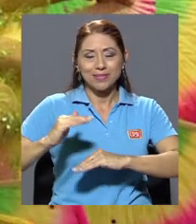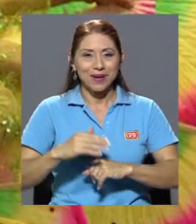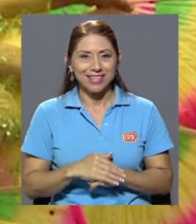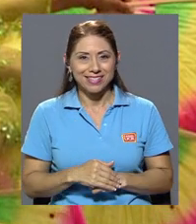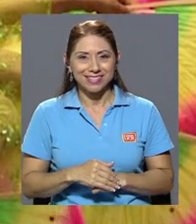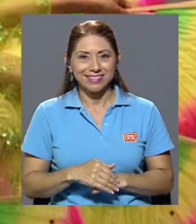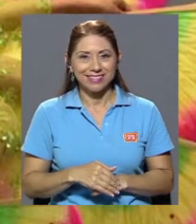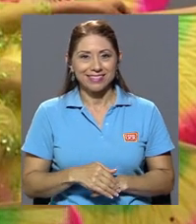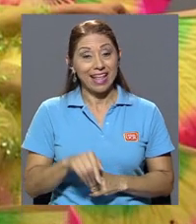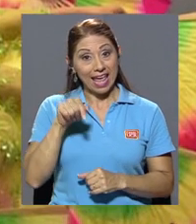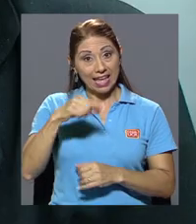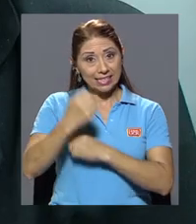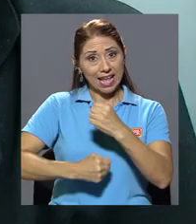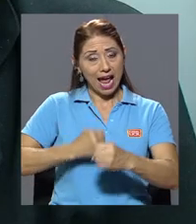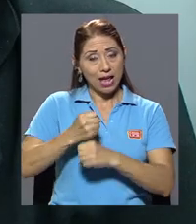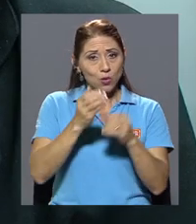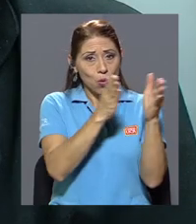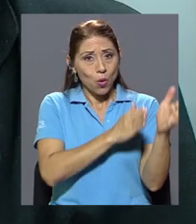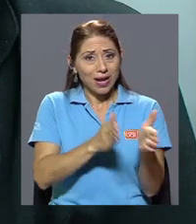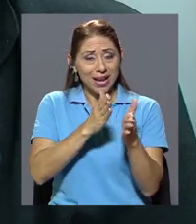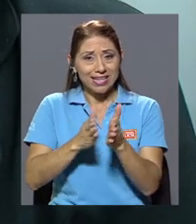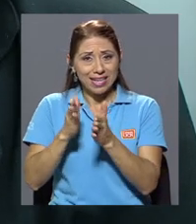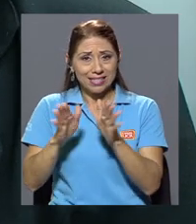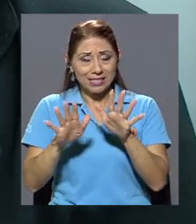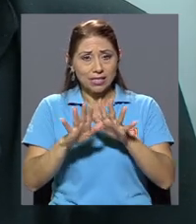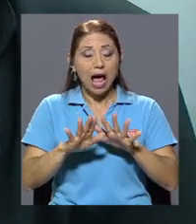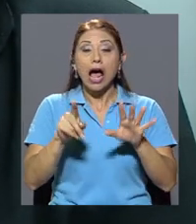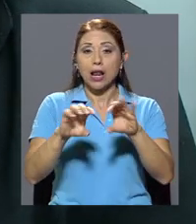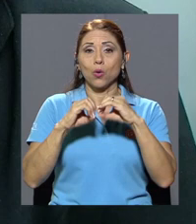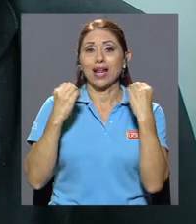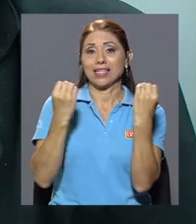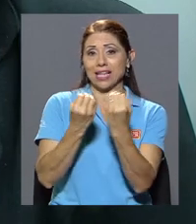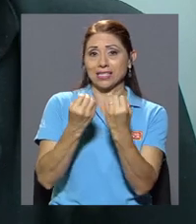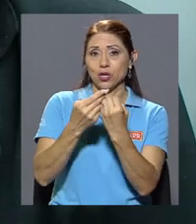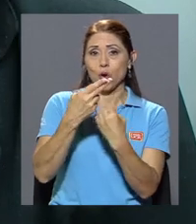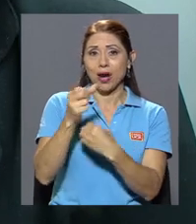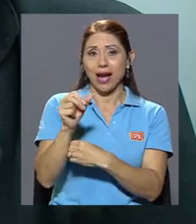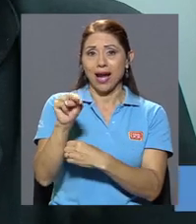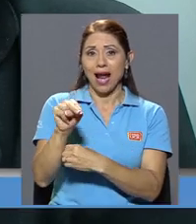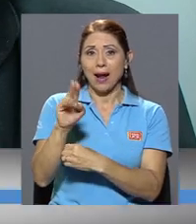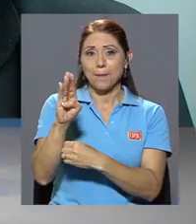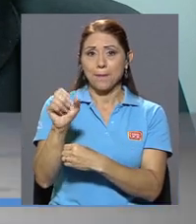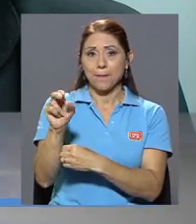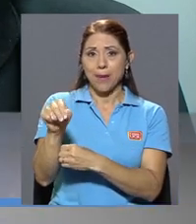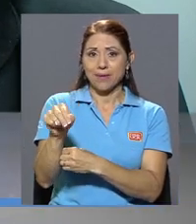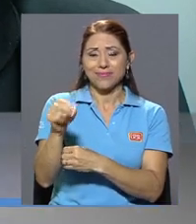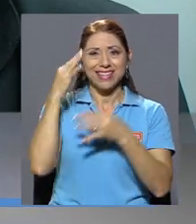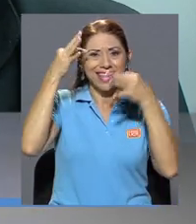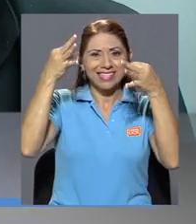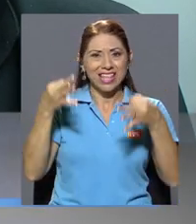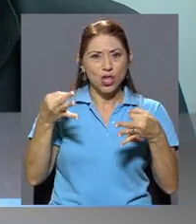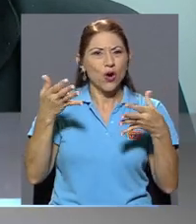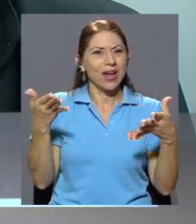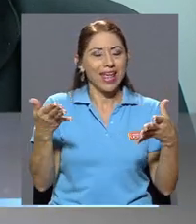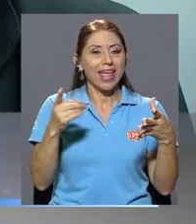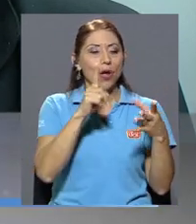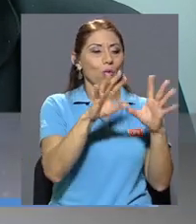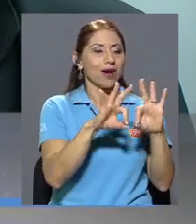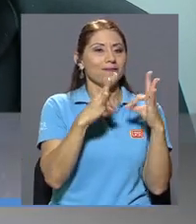Este año la organización Hanbang decidió que iba a ser una familia o un mundo.